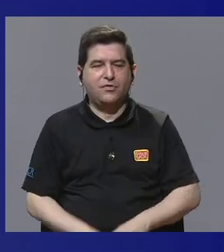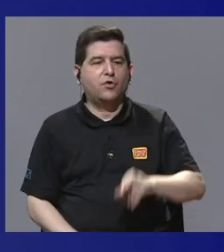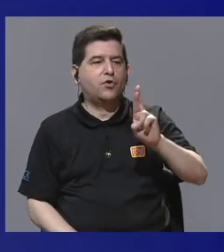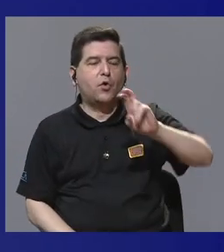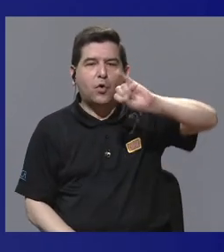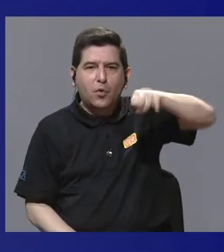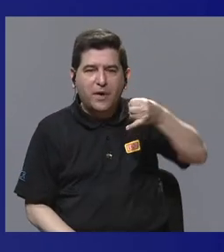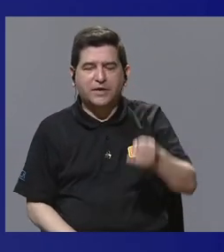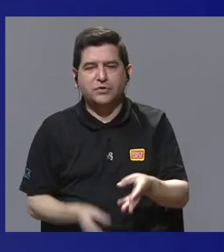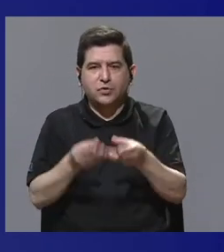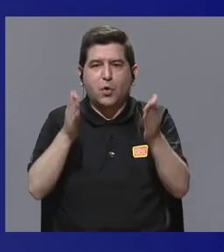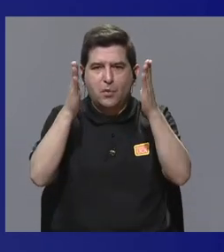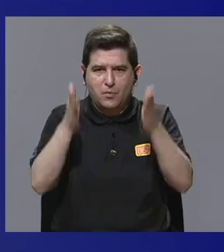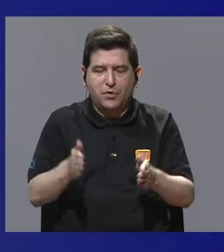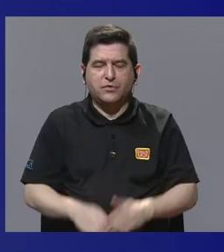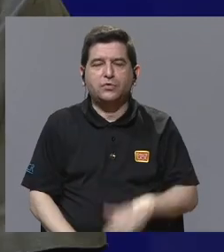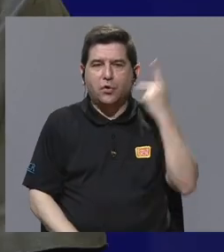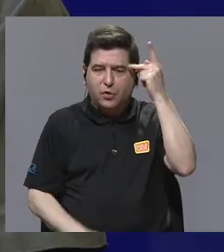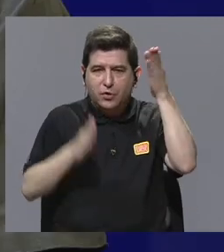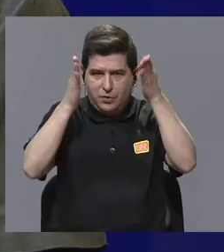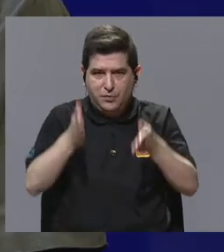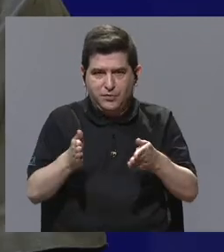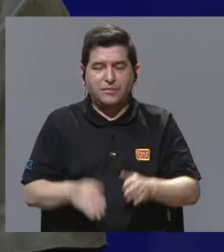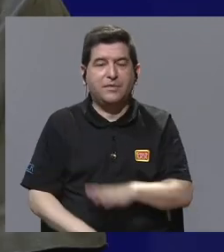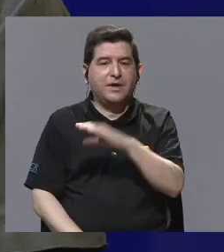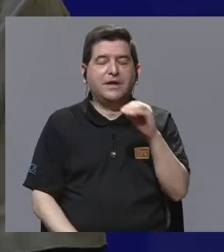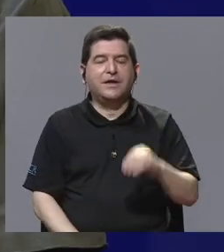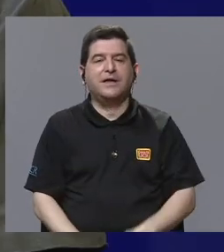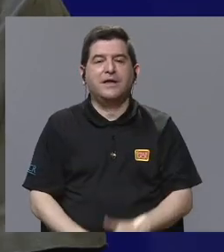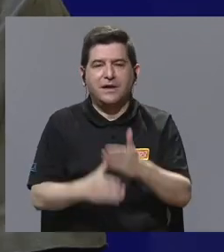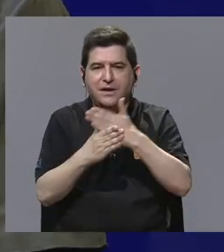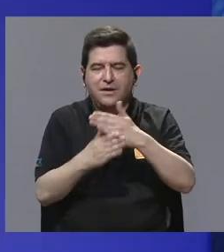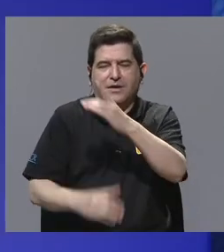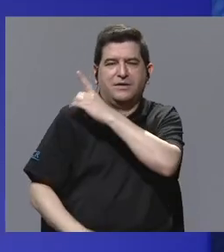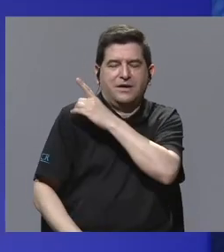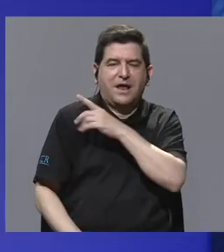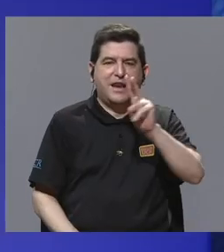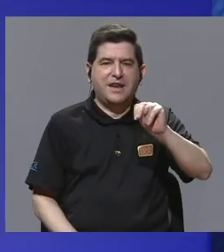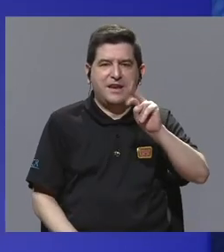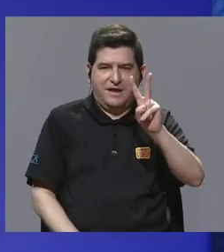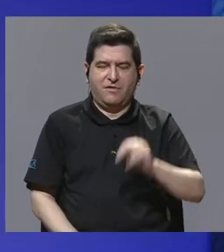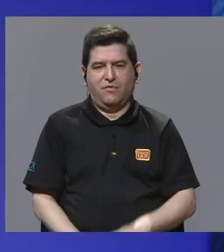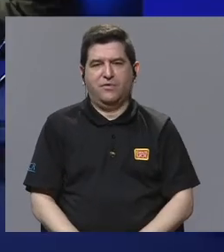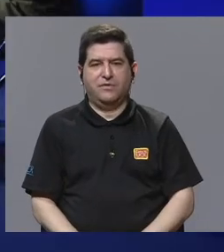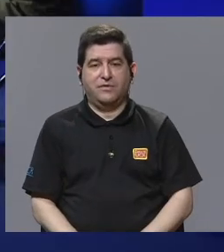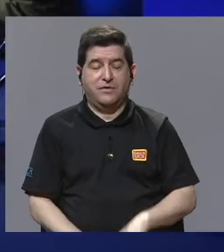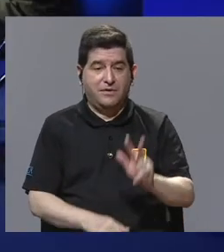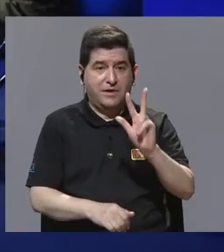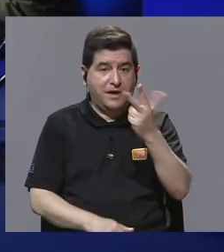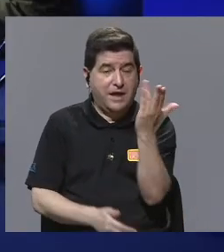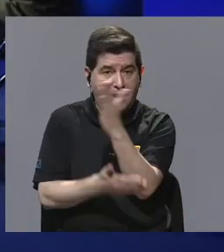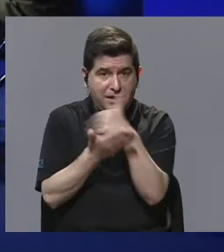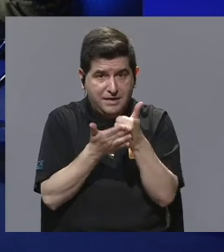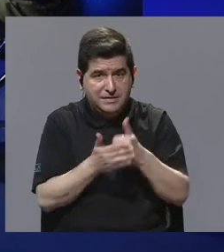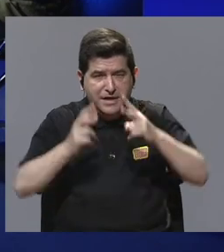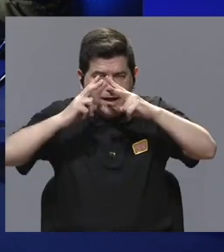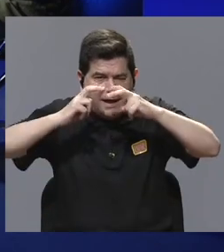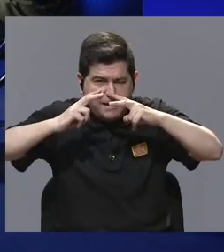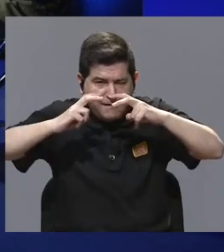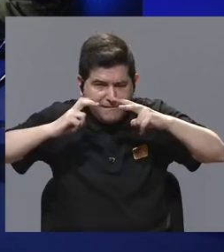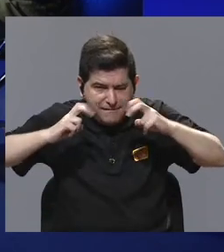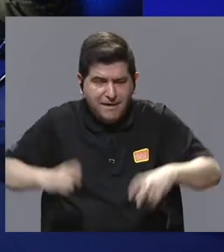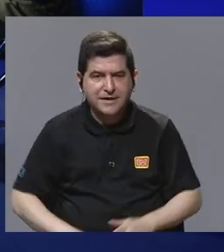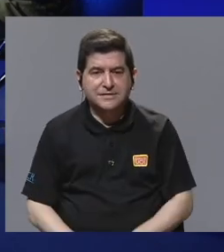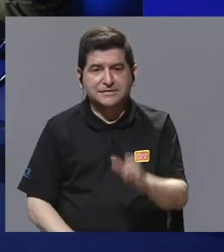la serie, Roberto Jaén, productor audiovisual, politólogo y la codirectora, Nicole Villalobos. Y en este tercer bloque nos íbamos a